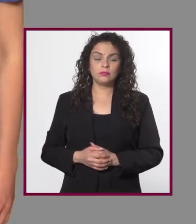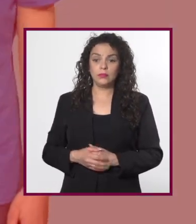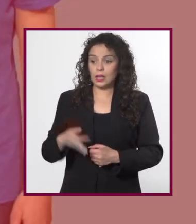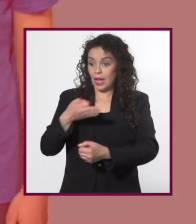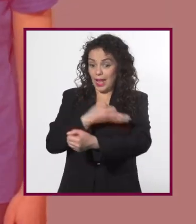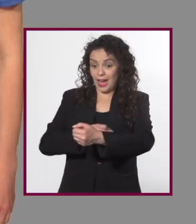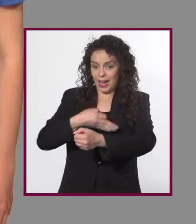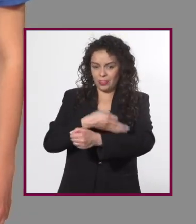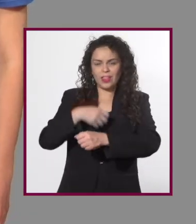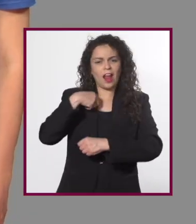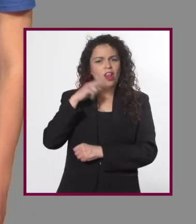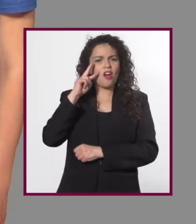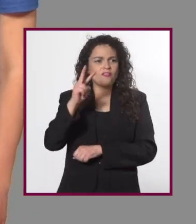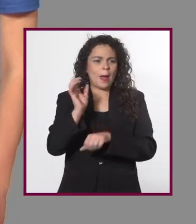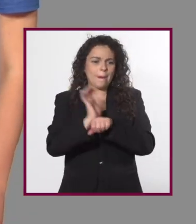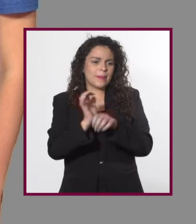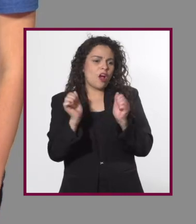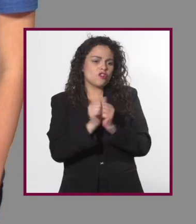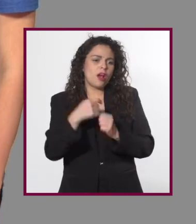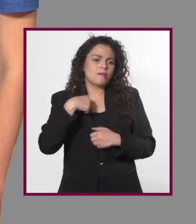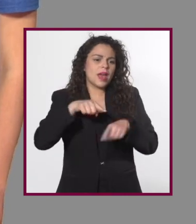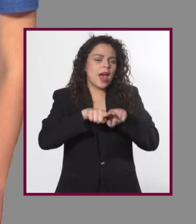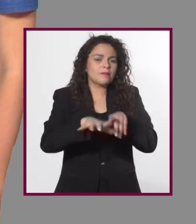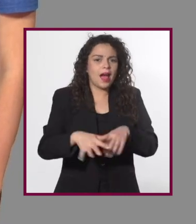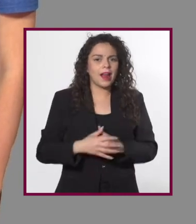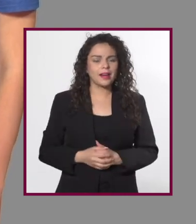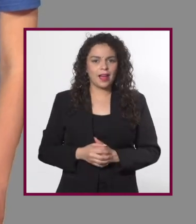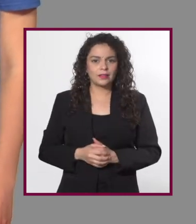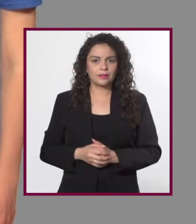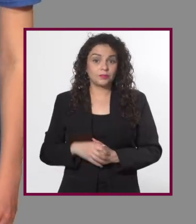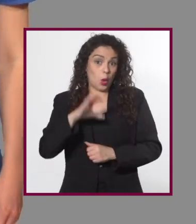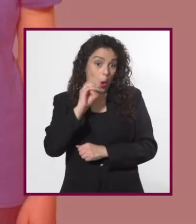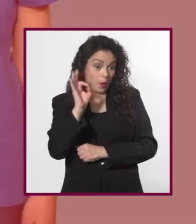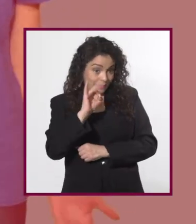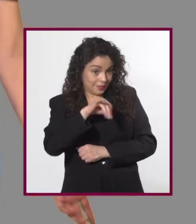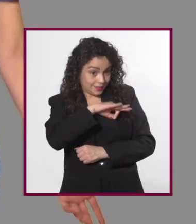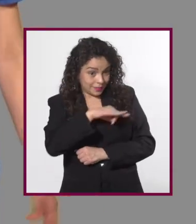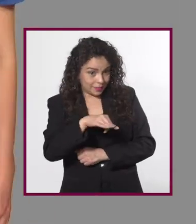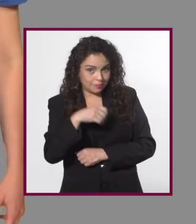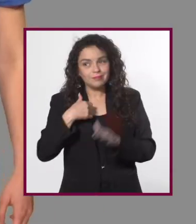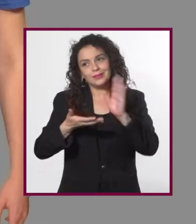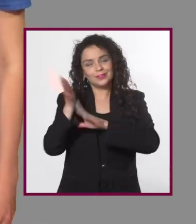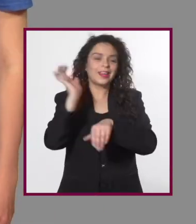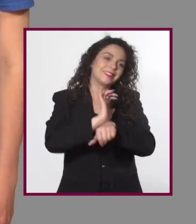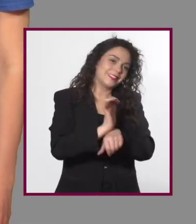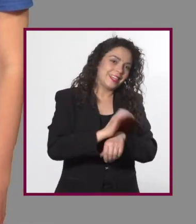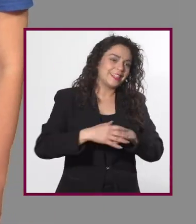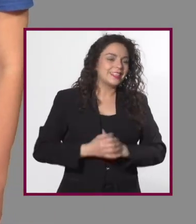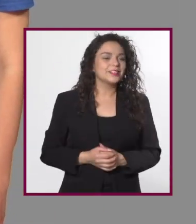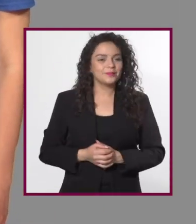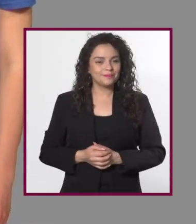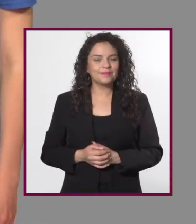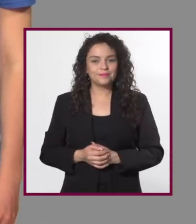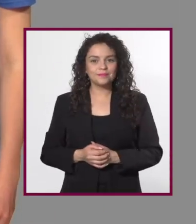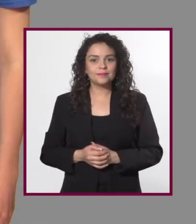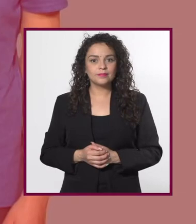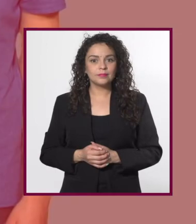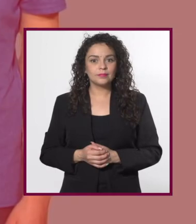Ya por la tarde veo alguna peli con mi hermana. O si se puede, pues vamos al cine.